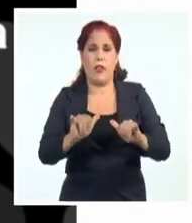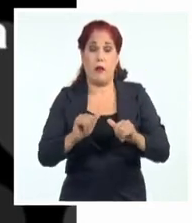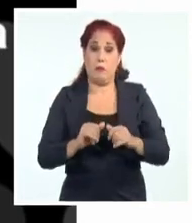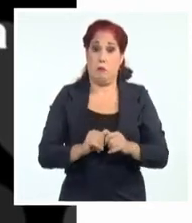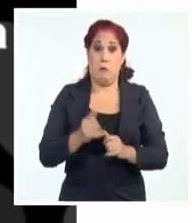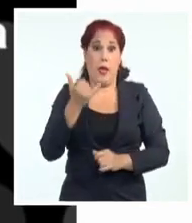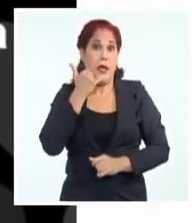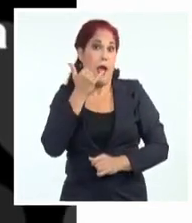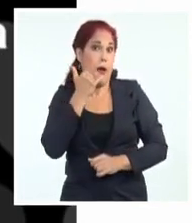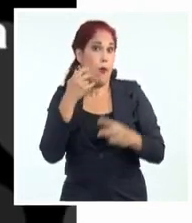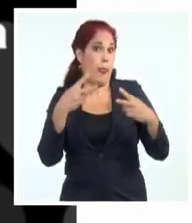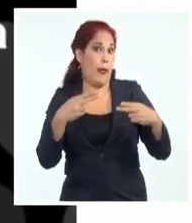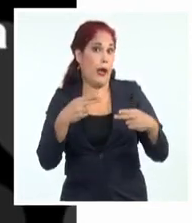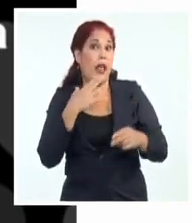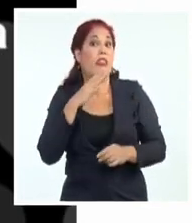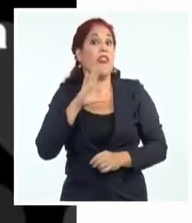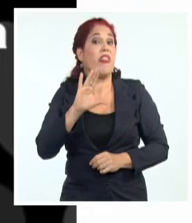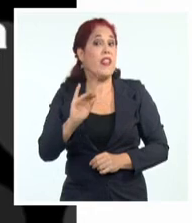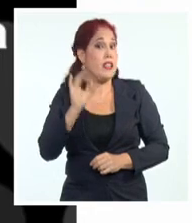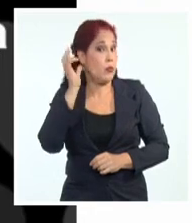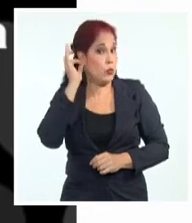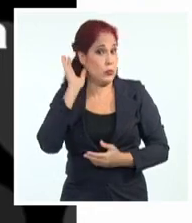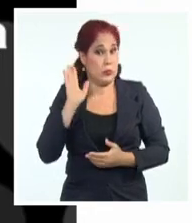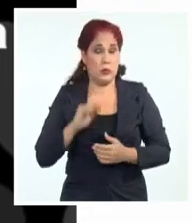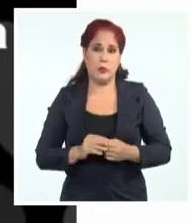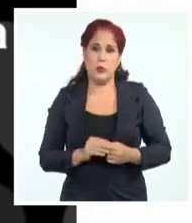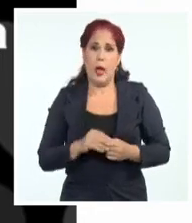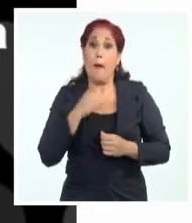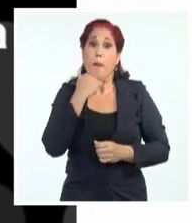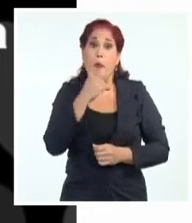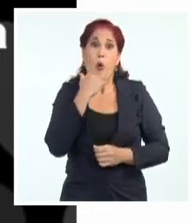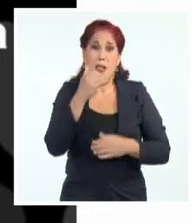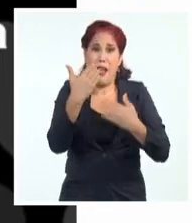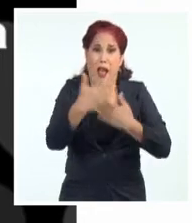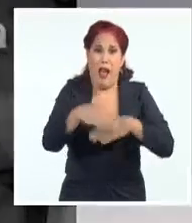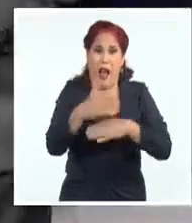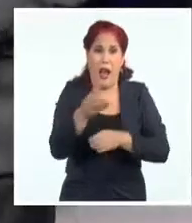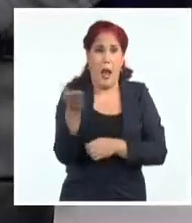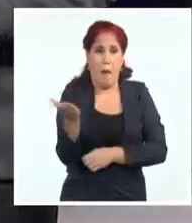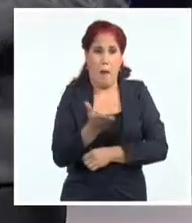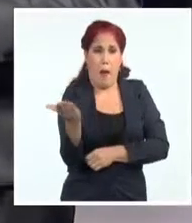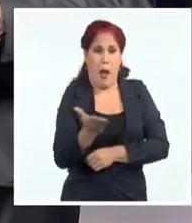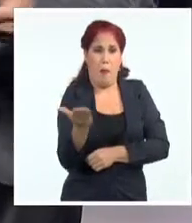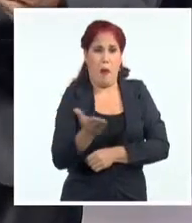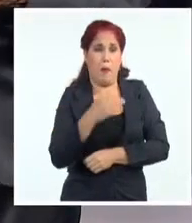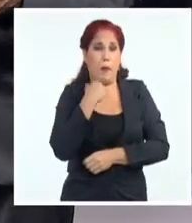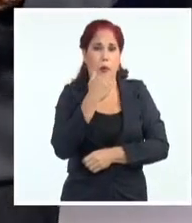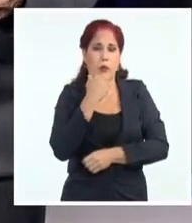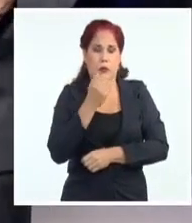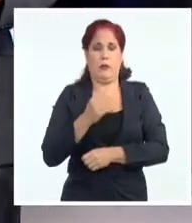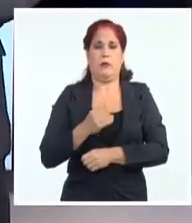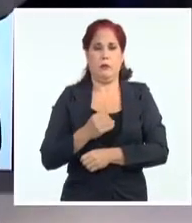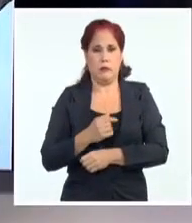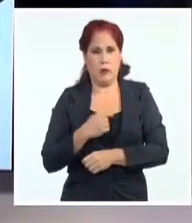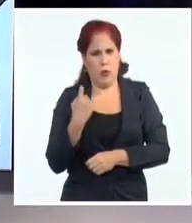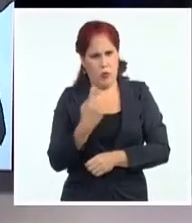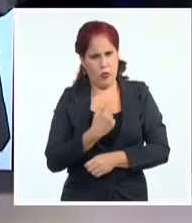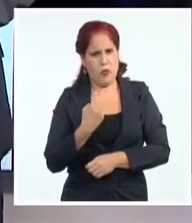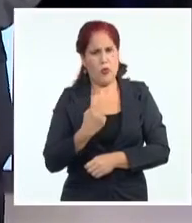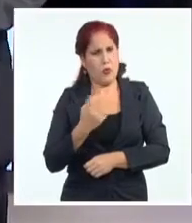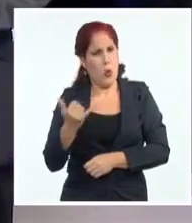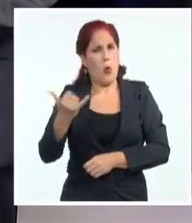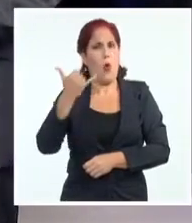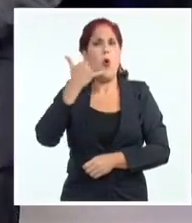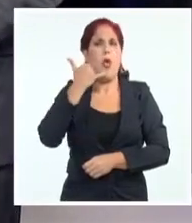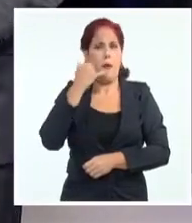llamó alguien de Cárdenas, dice Marilis Álvarez. Está la policía reprimiendo también. Bueno, pues a nosotros también, nos llamó alguien